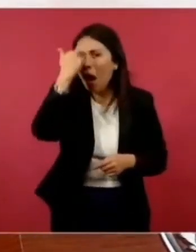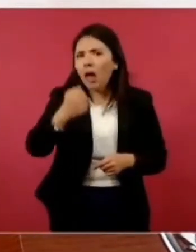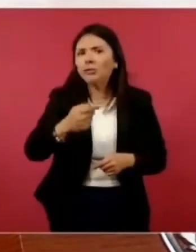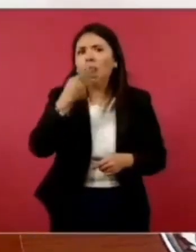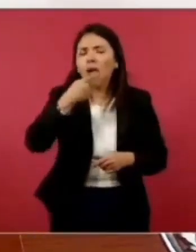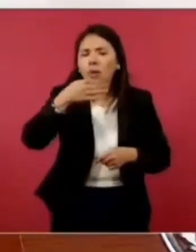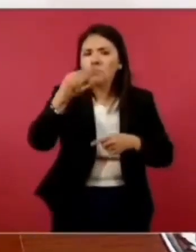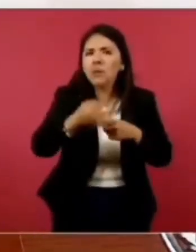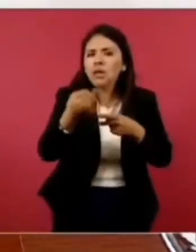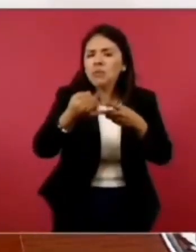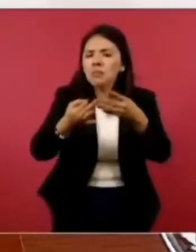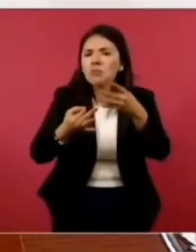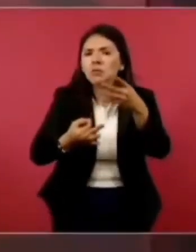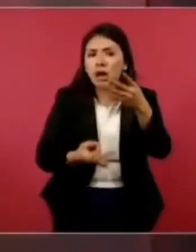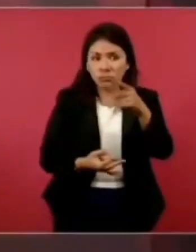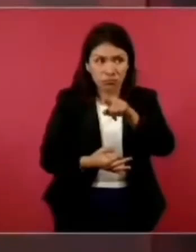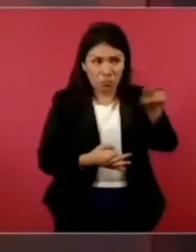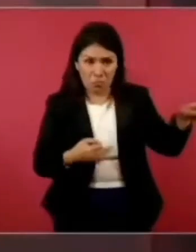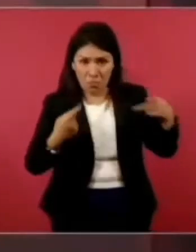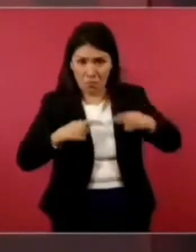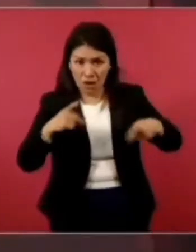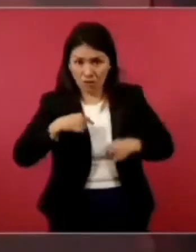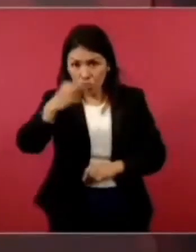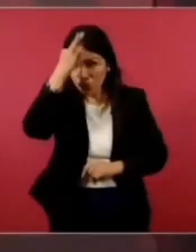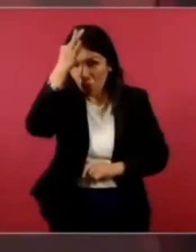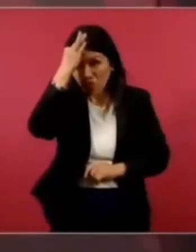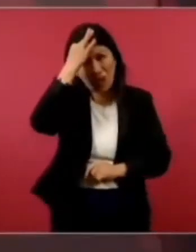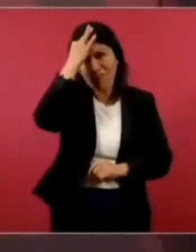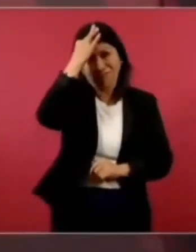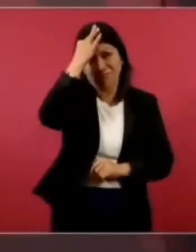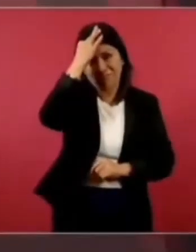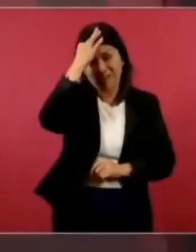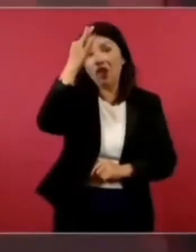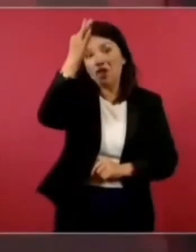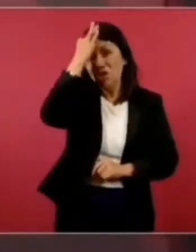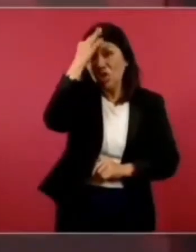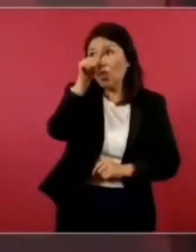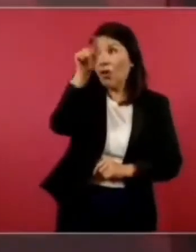Y el pueblo no es tonto, tonto es el que piensa que el pueblo es tonto.